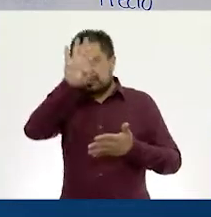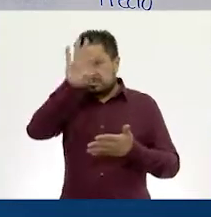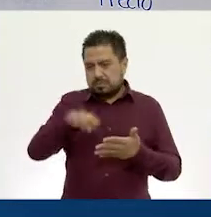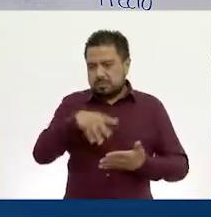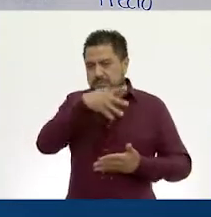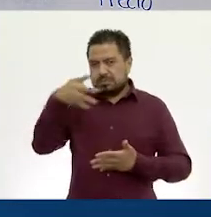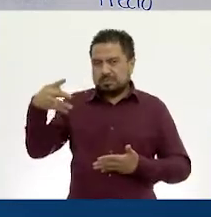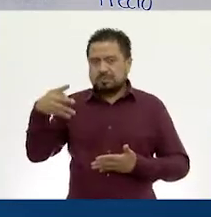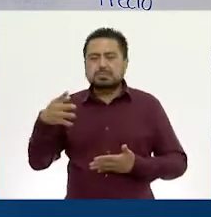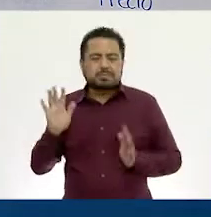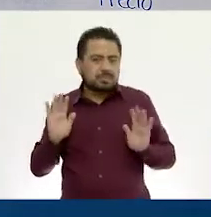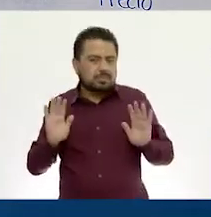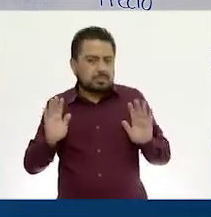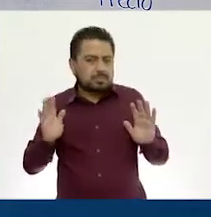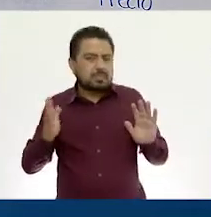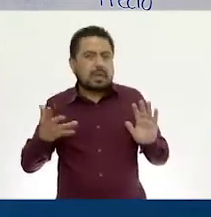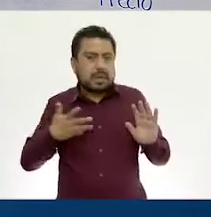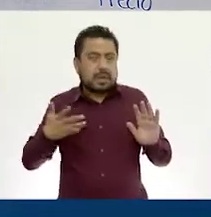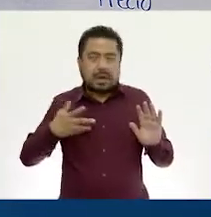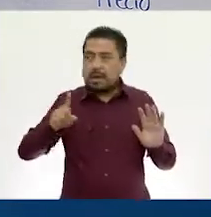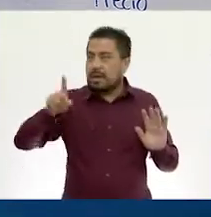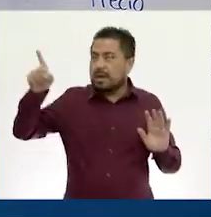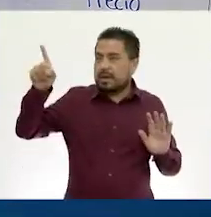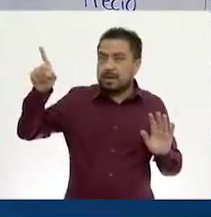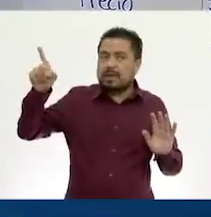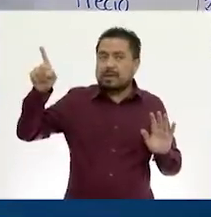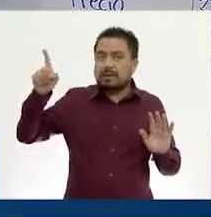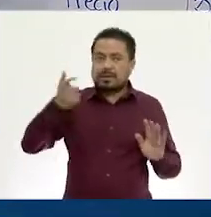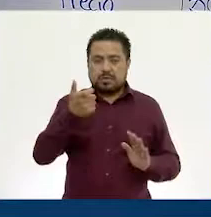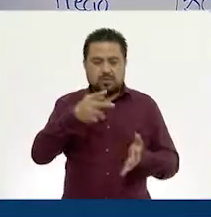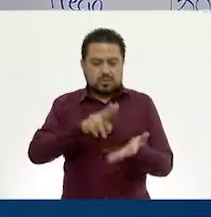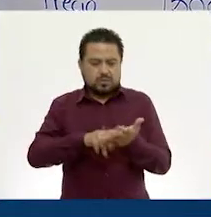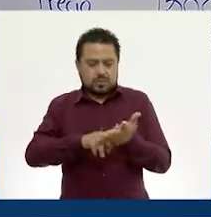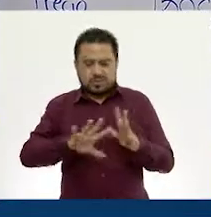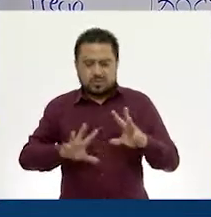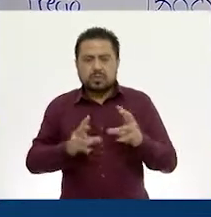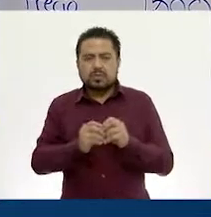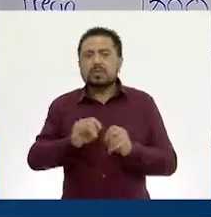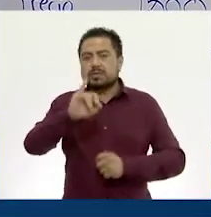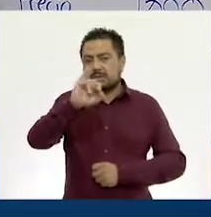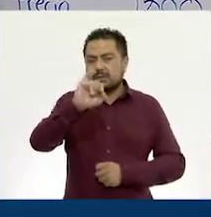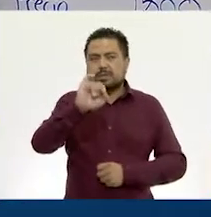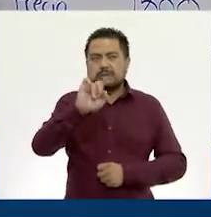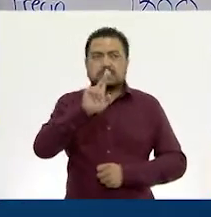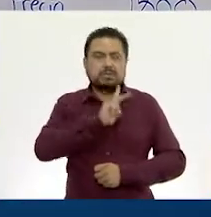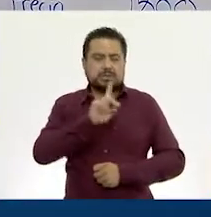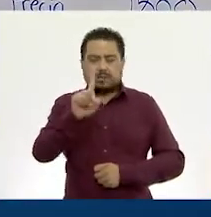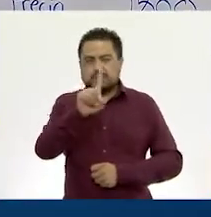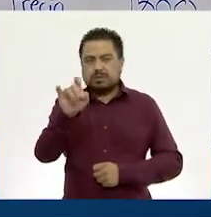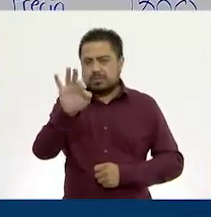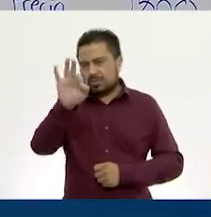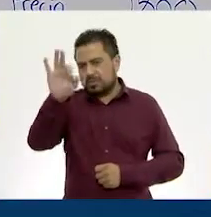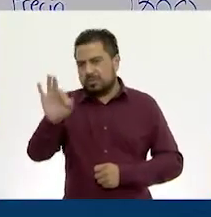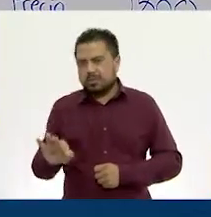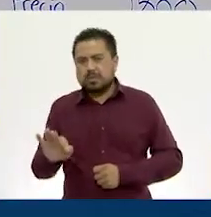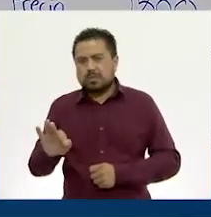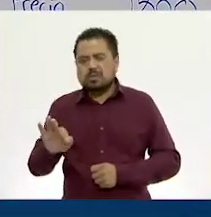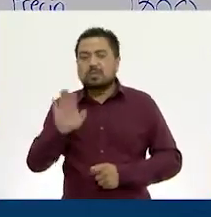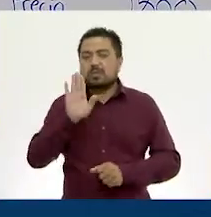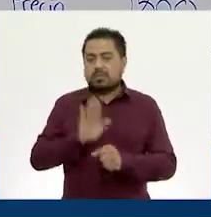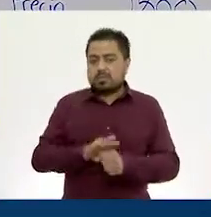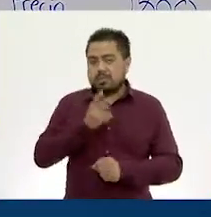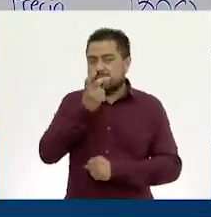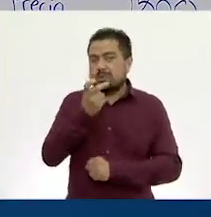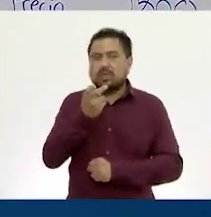¿sí? Ya tenemos que este, el precio total, sí sería nuestro 100%. Ajá. Por lo